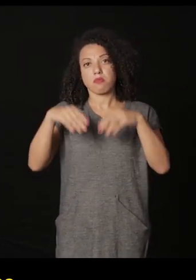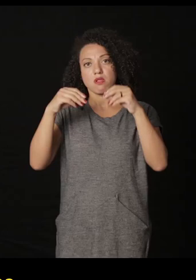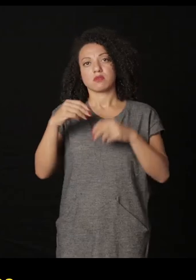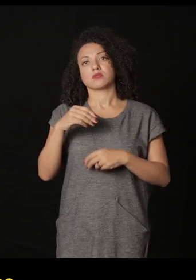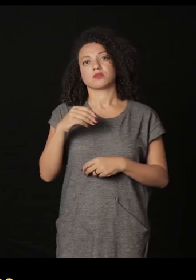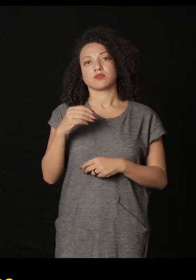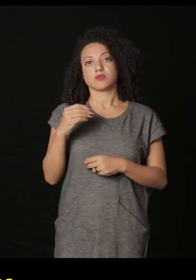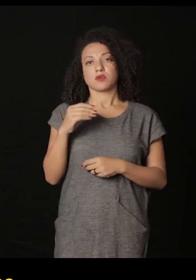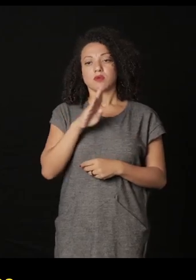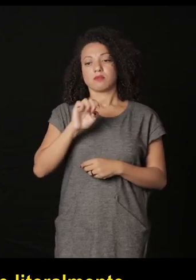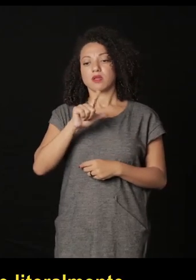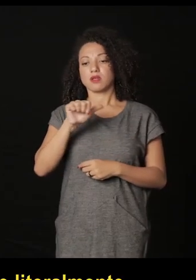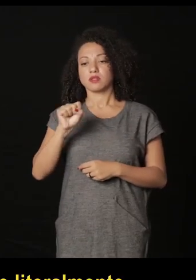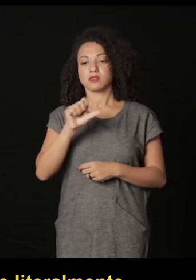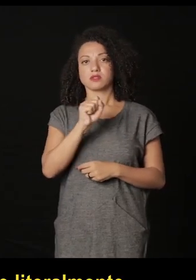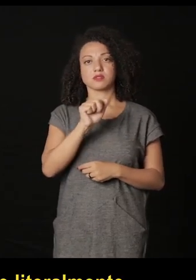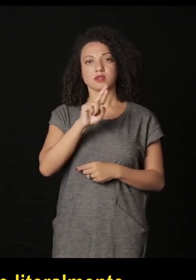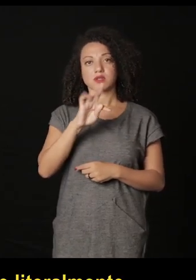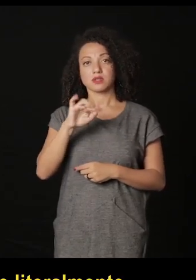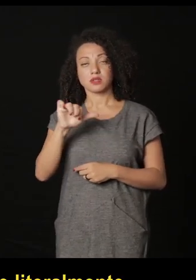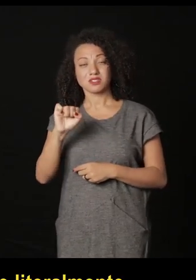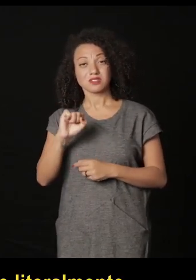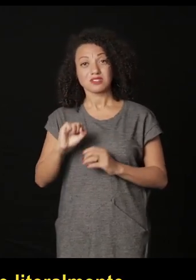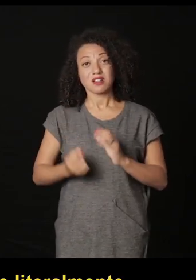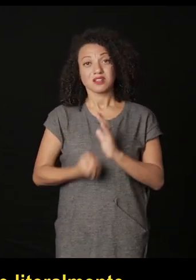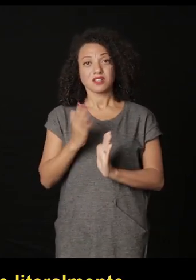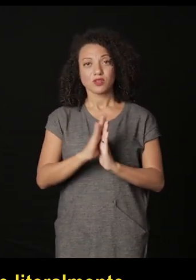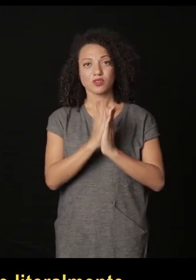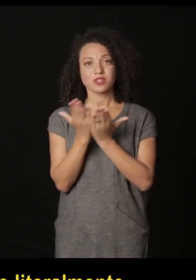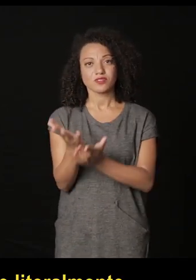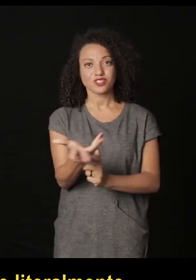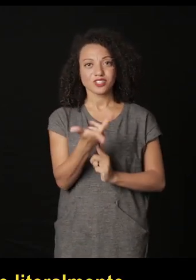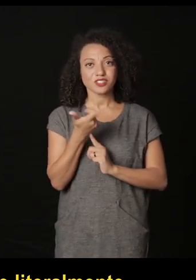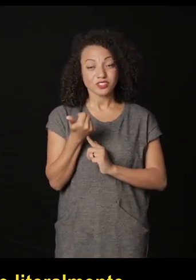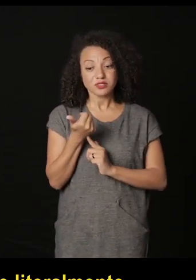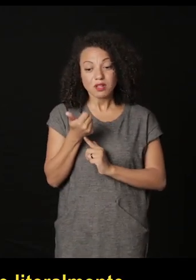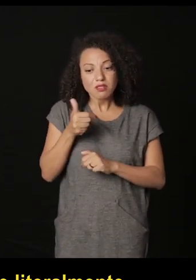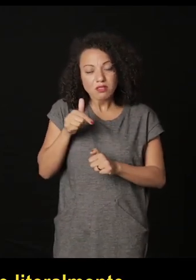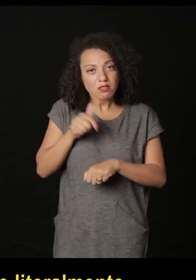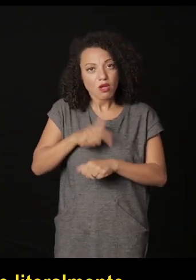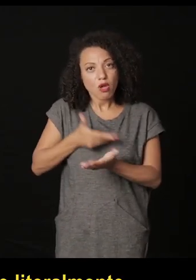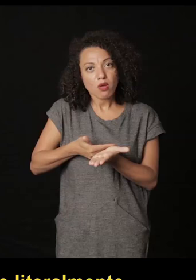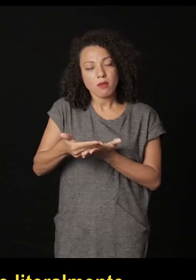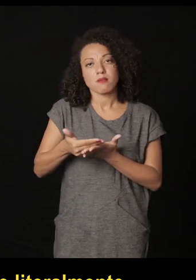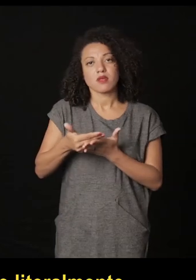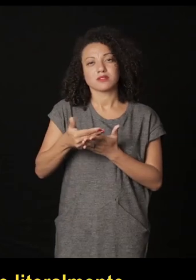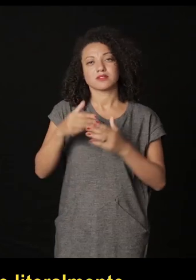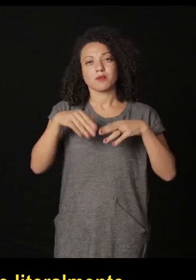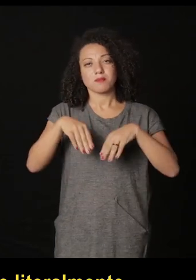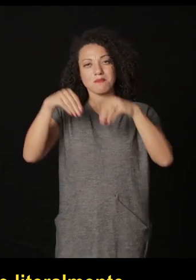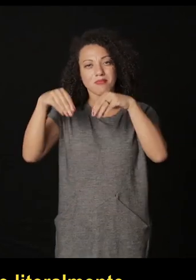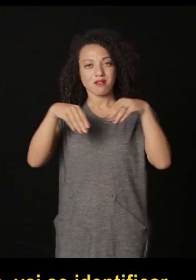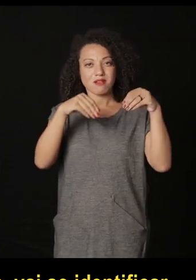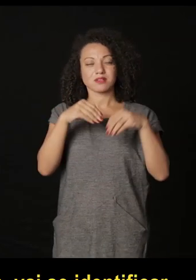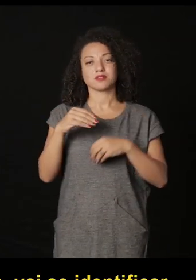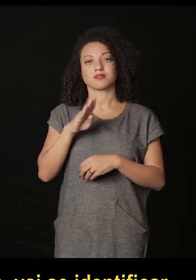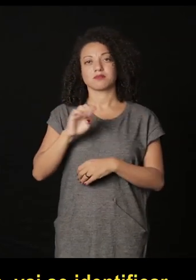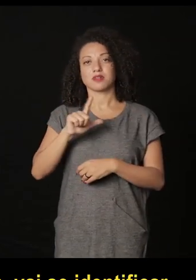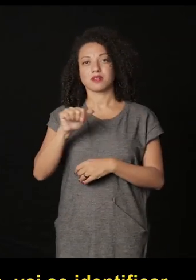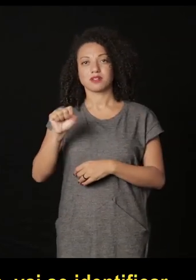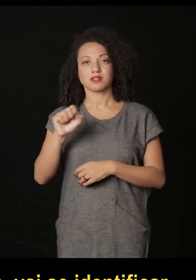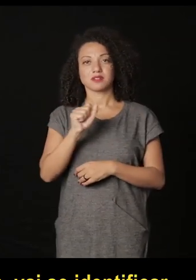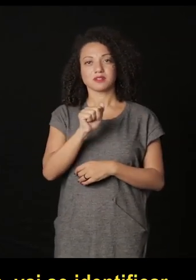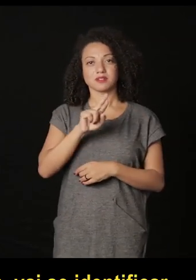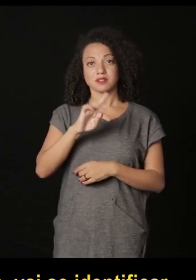es el Palacio de Bellas Artes y ella crea un libro de artista de donde literalmente va a emerger este Palacio de Bellas Artes o cualquier